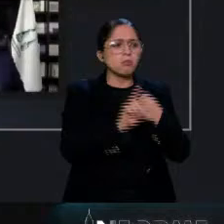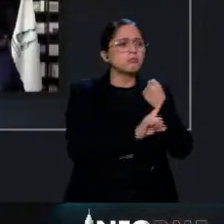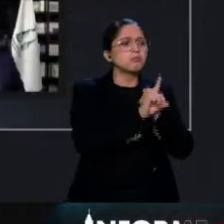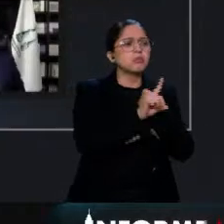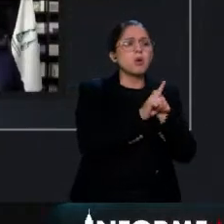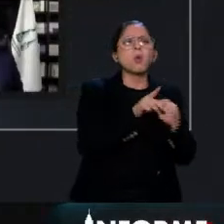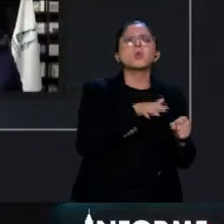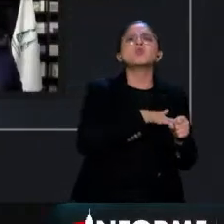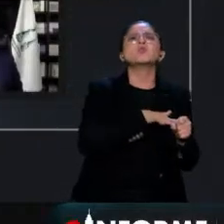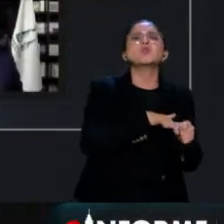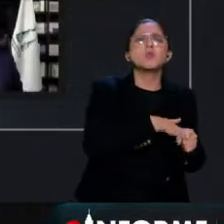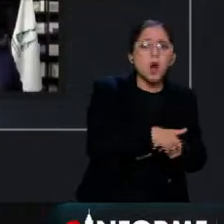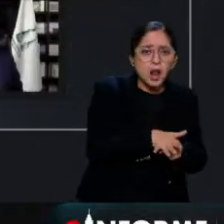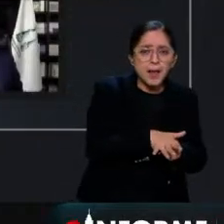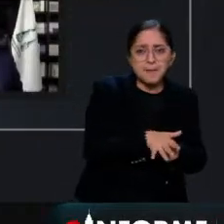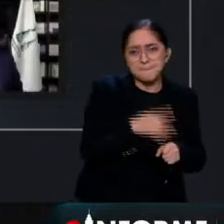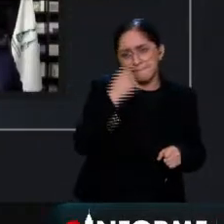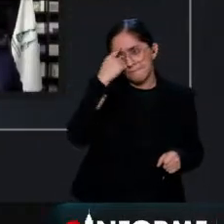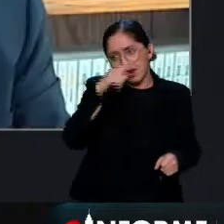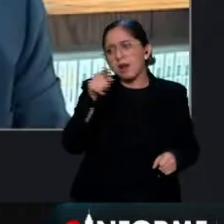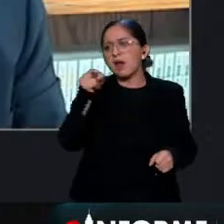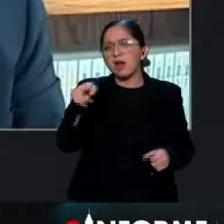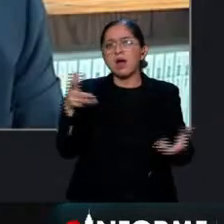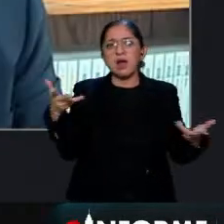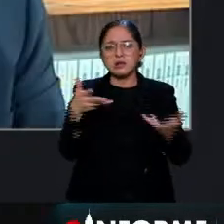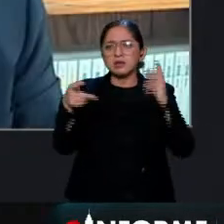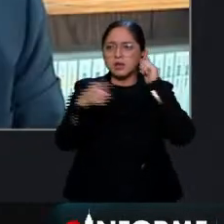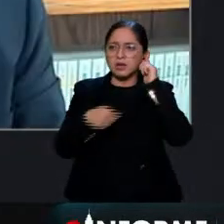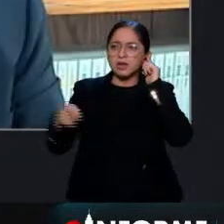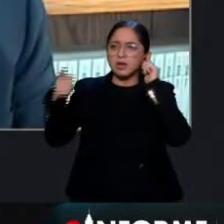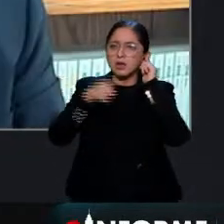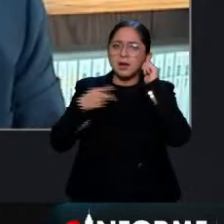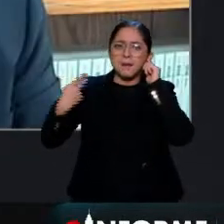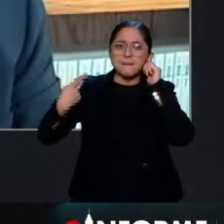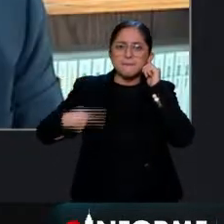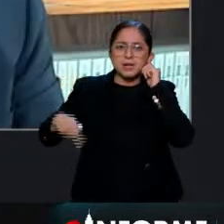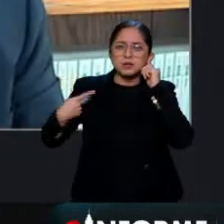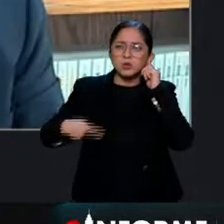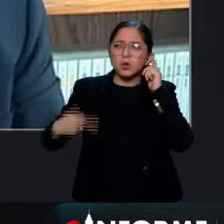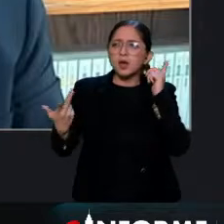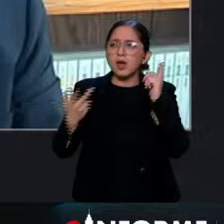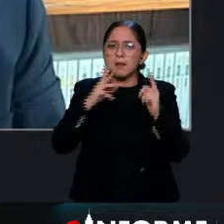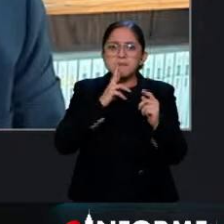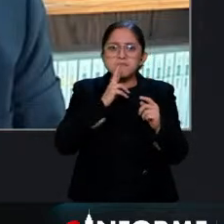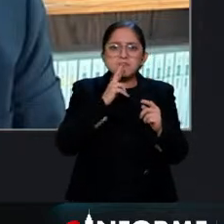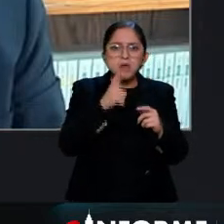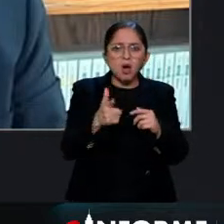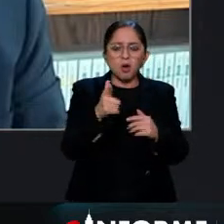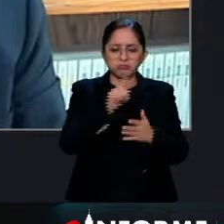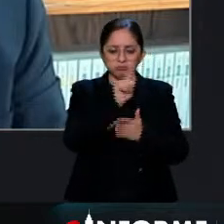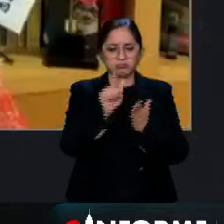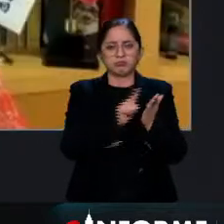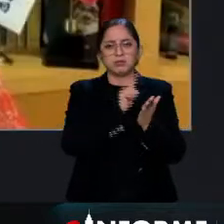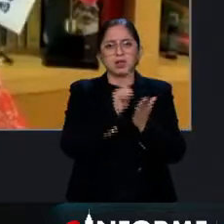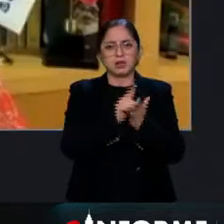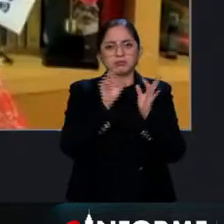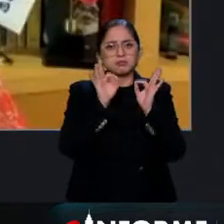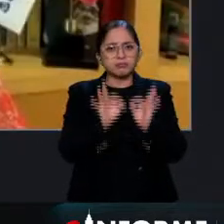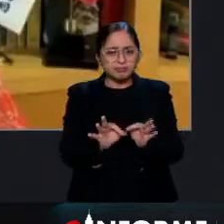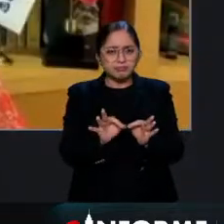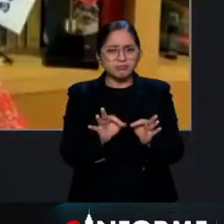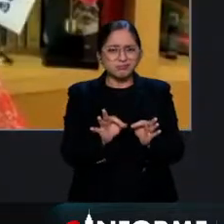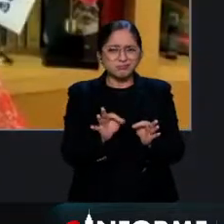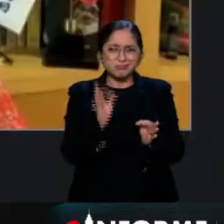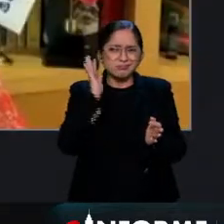para tratar de ilustrar y hacer que la sociedad tenga de alguna u otra manera una mejor legislación pero no sé